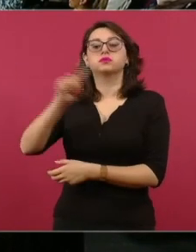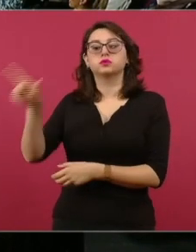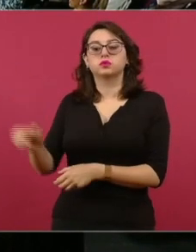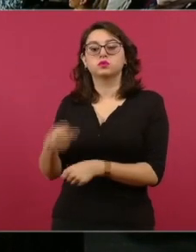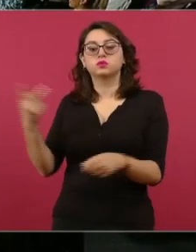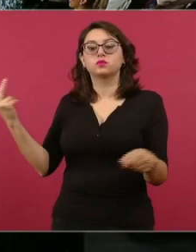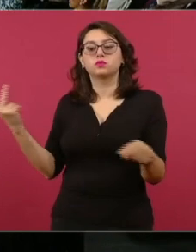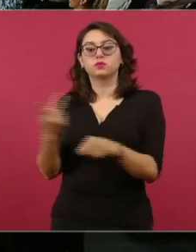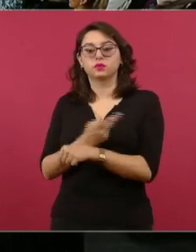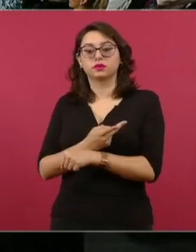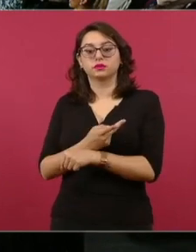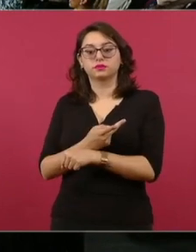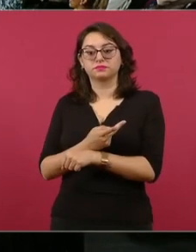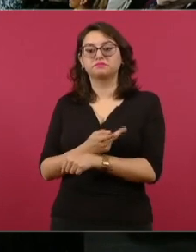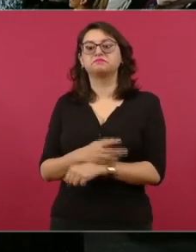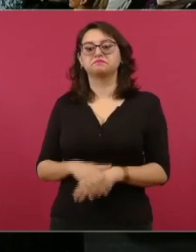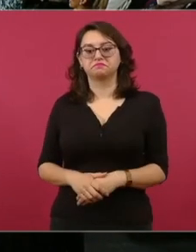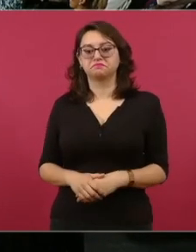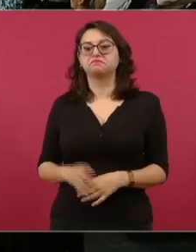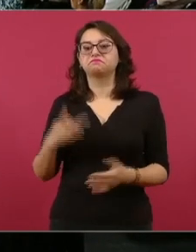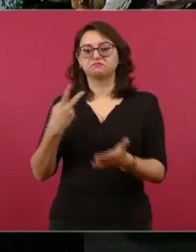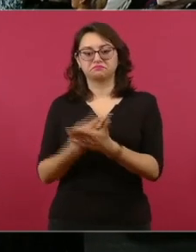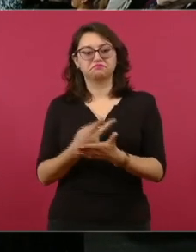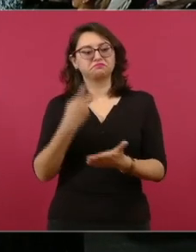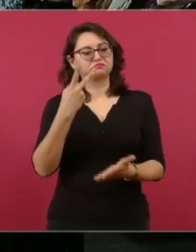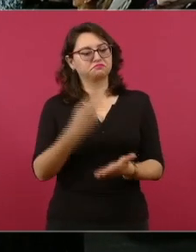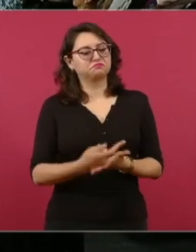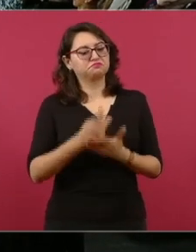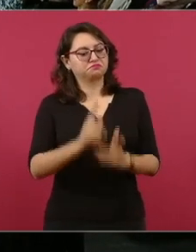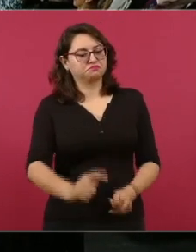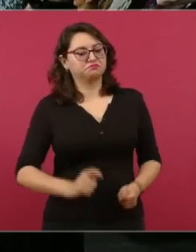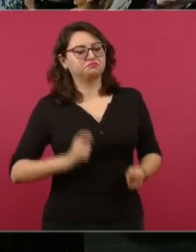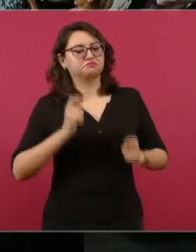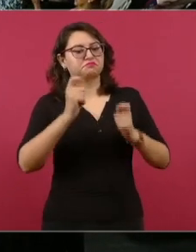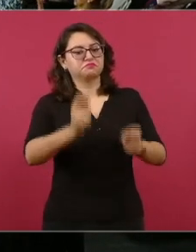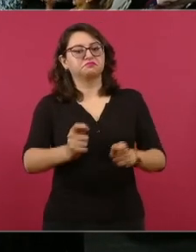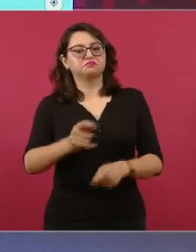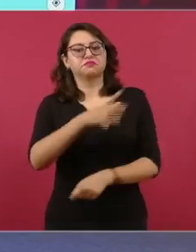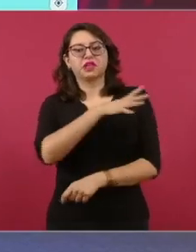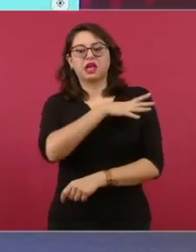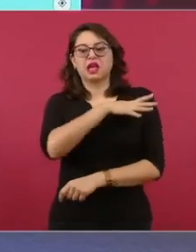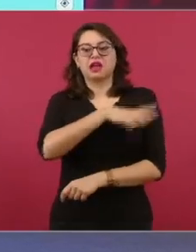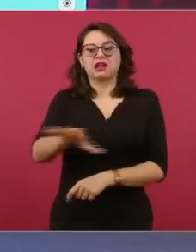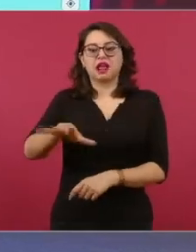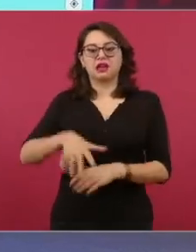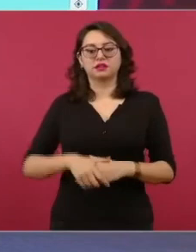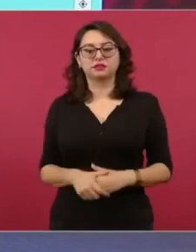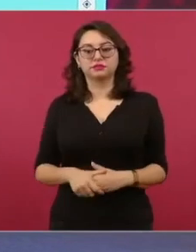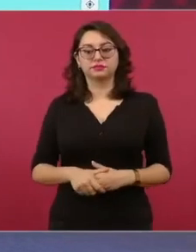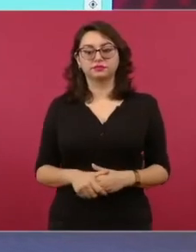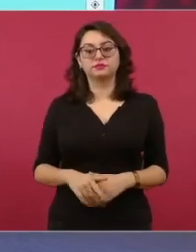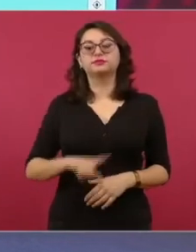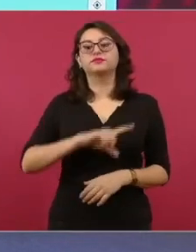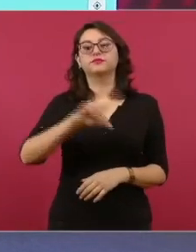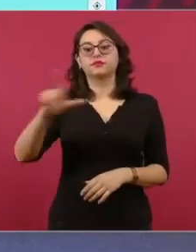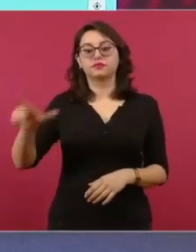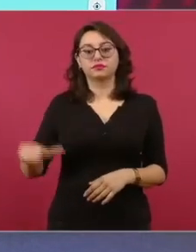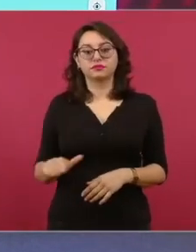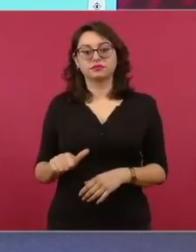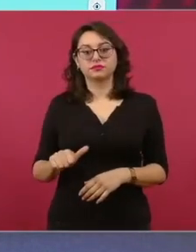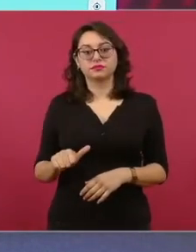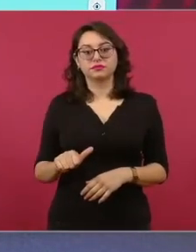lo ascendieron a general, el que después se convertiría